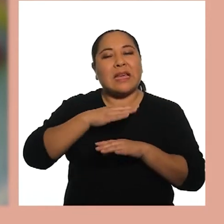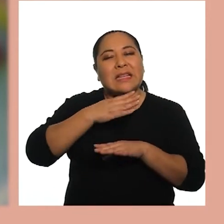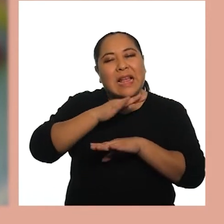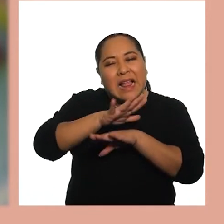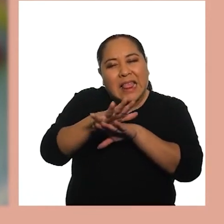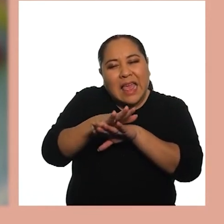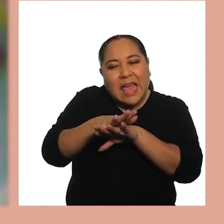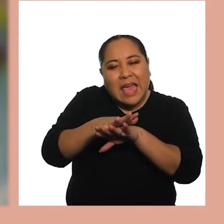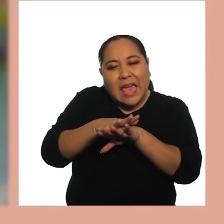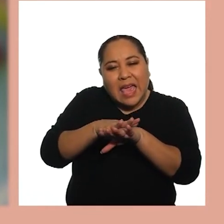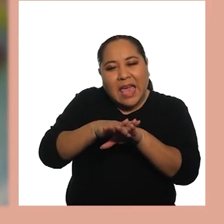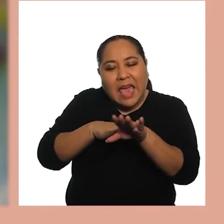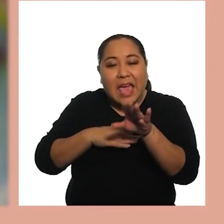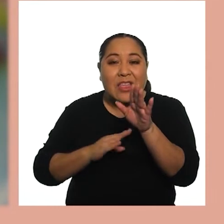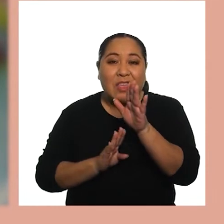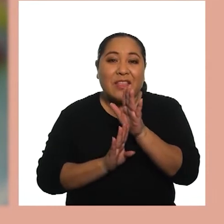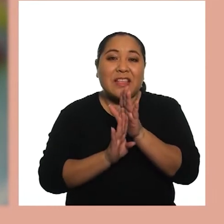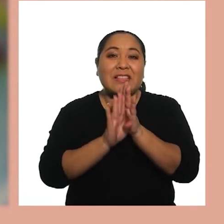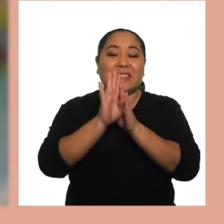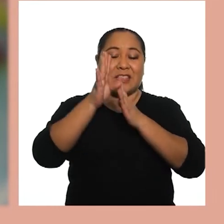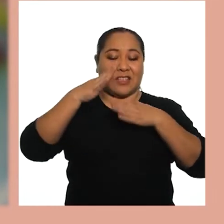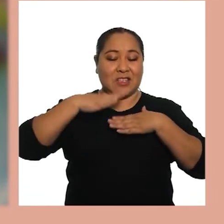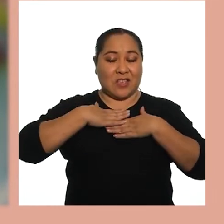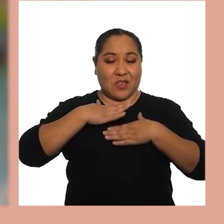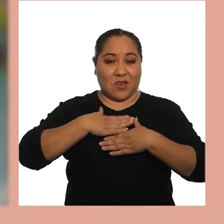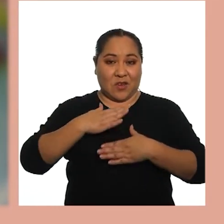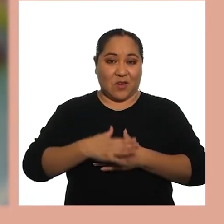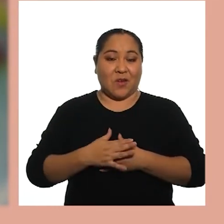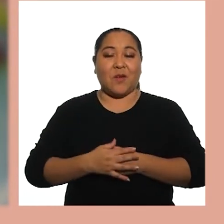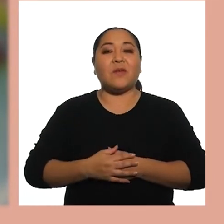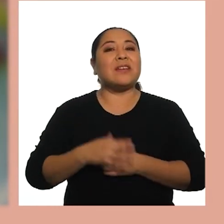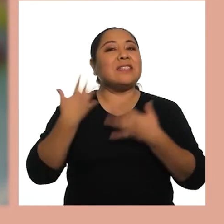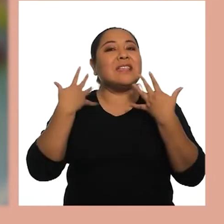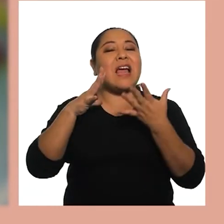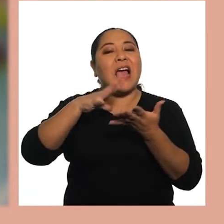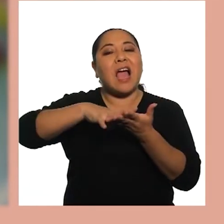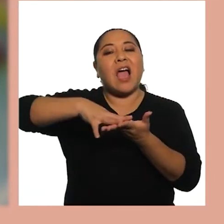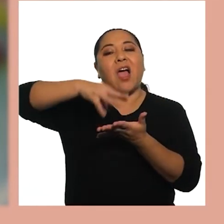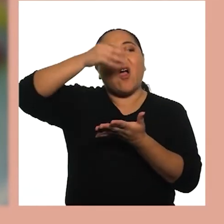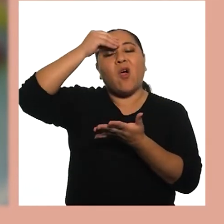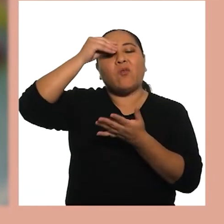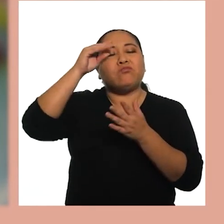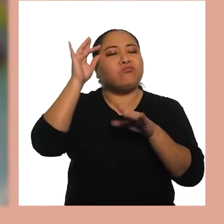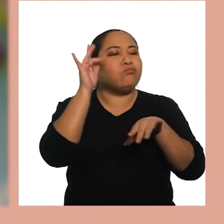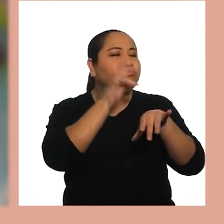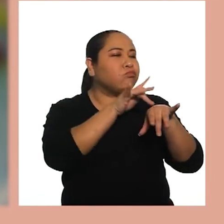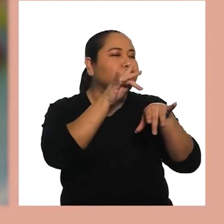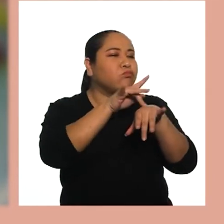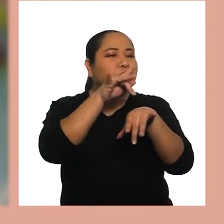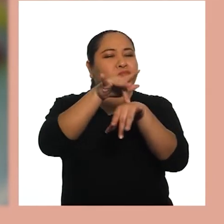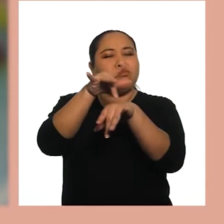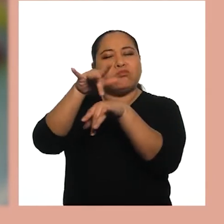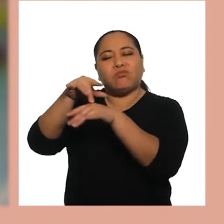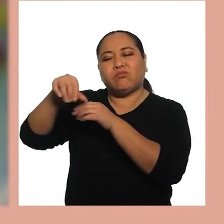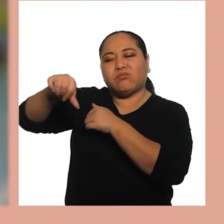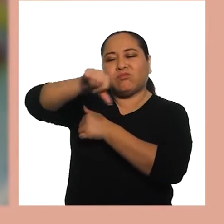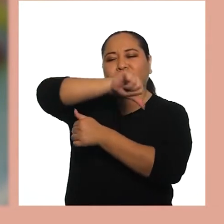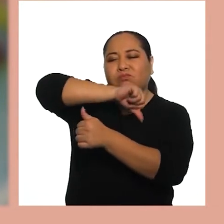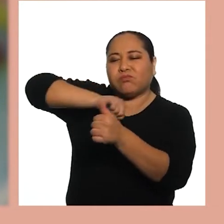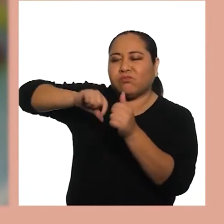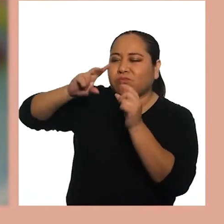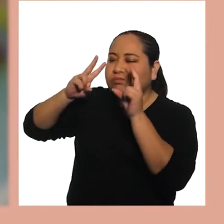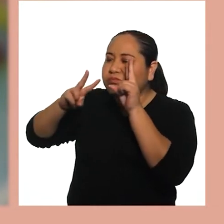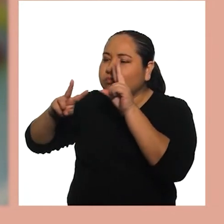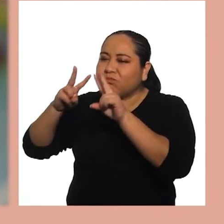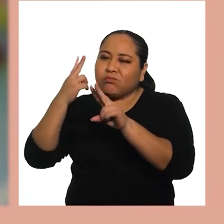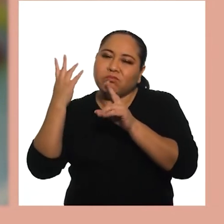retraso En el desarrollo Psicomotor Aprendí a explorar Todo mi